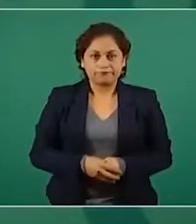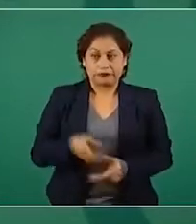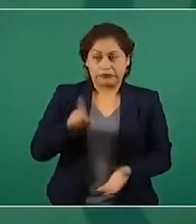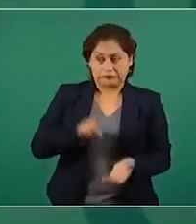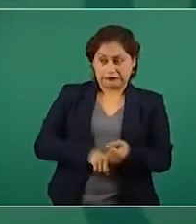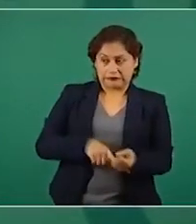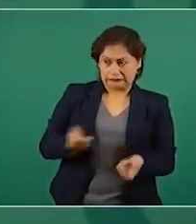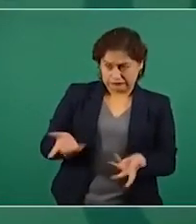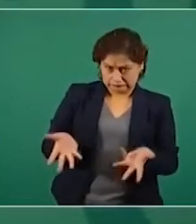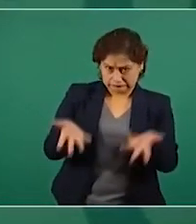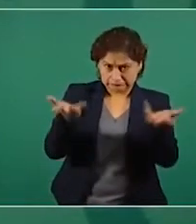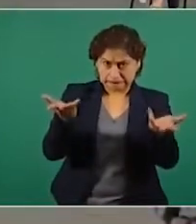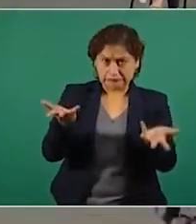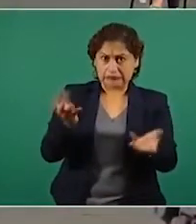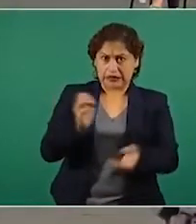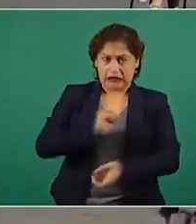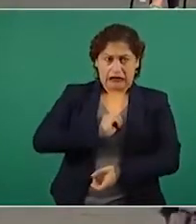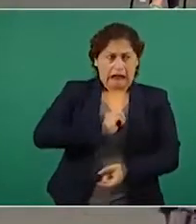odios.